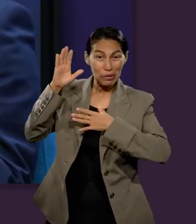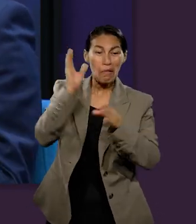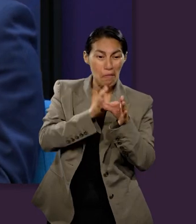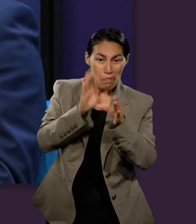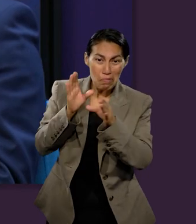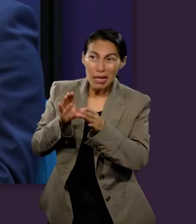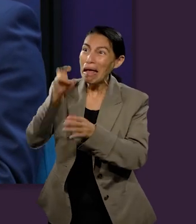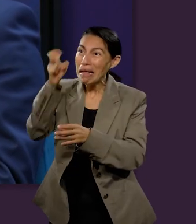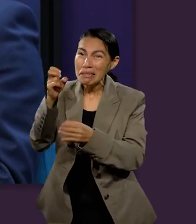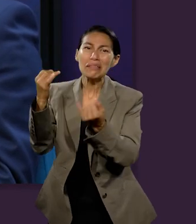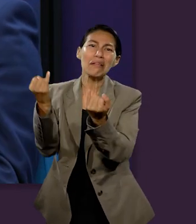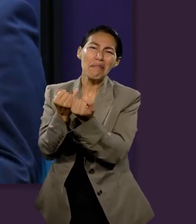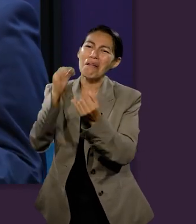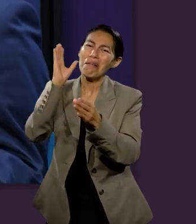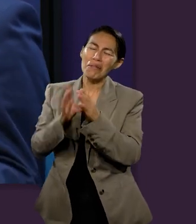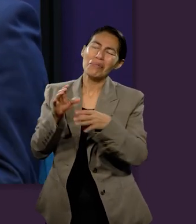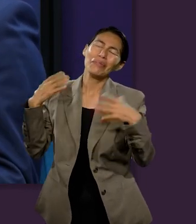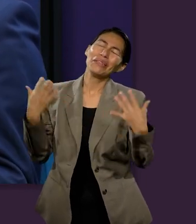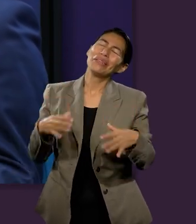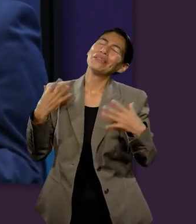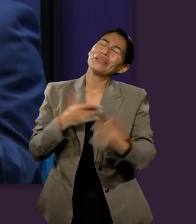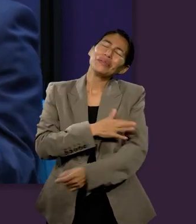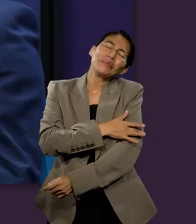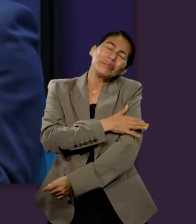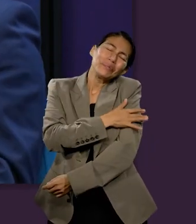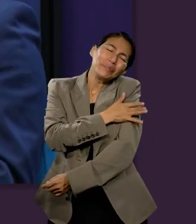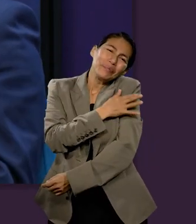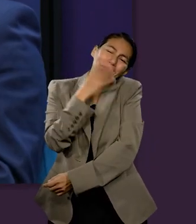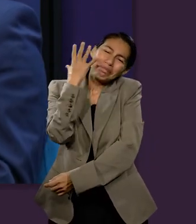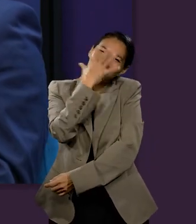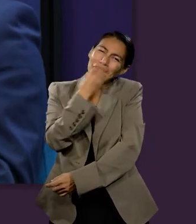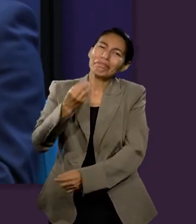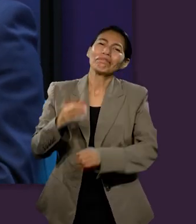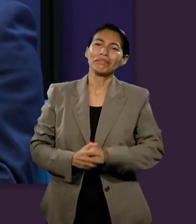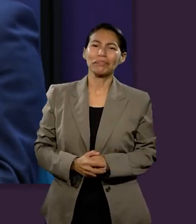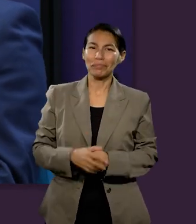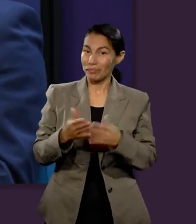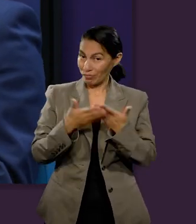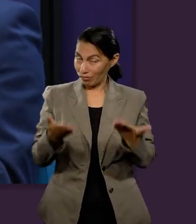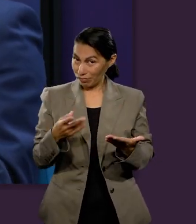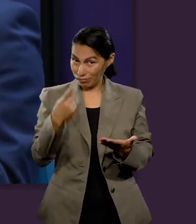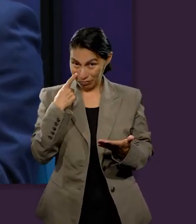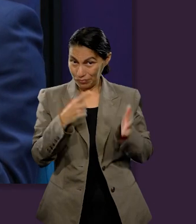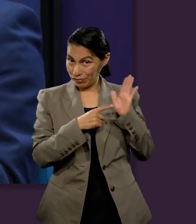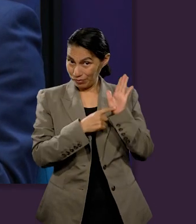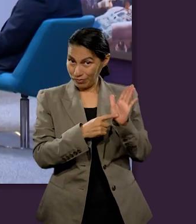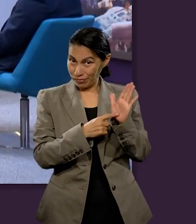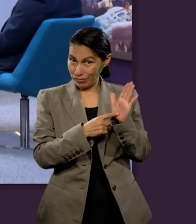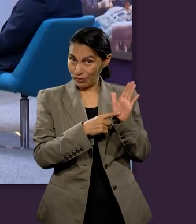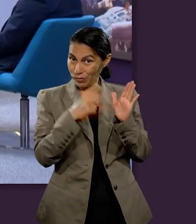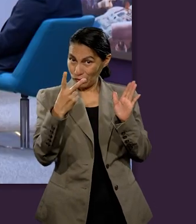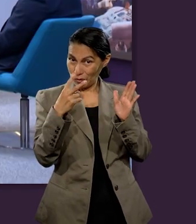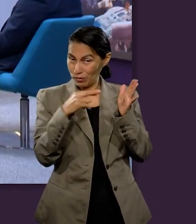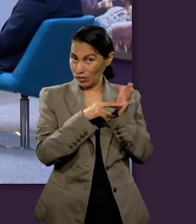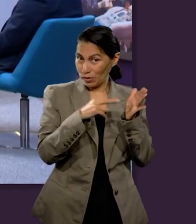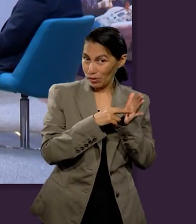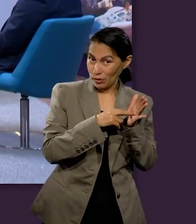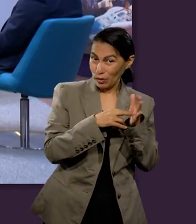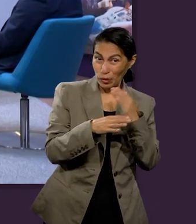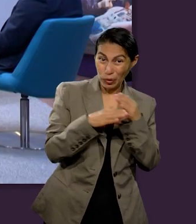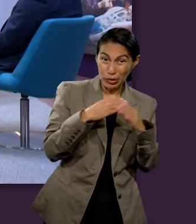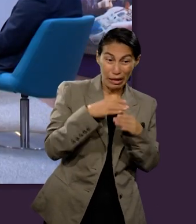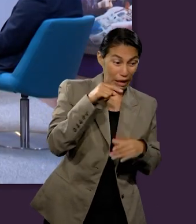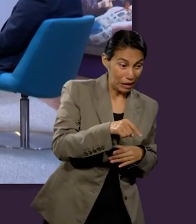Pero es la promesa de Dios. Y como Dios cumplió todas sus promesas, va a cumplir también esa promesa. Entonces,